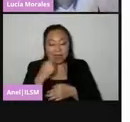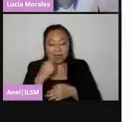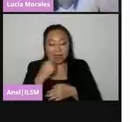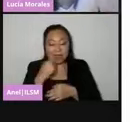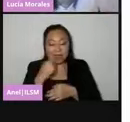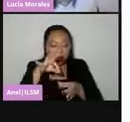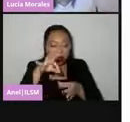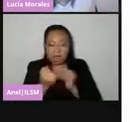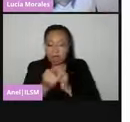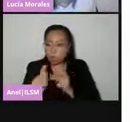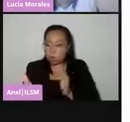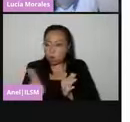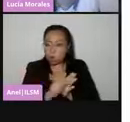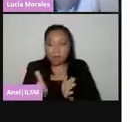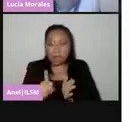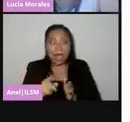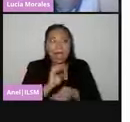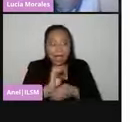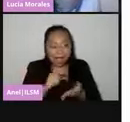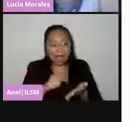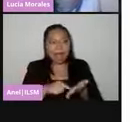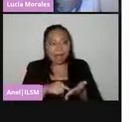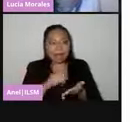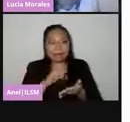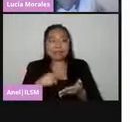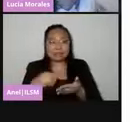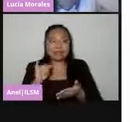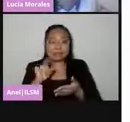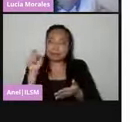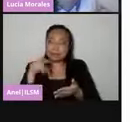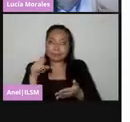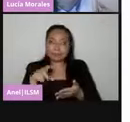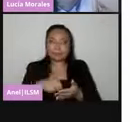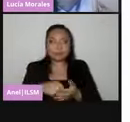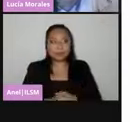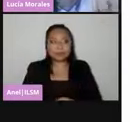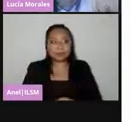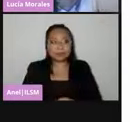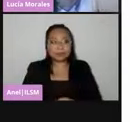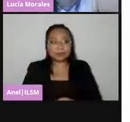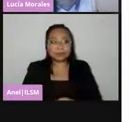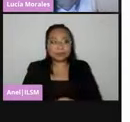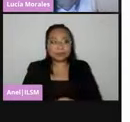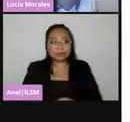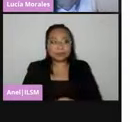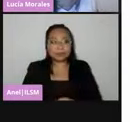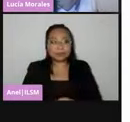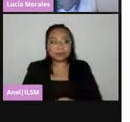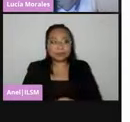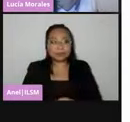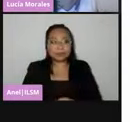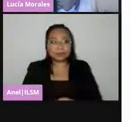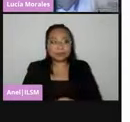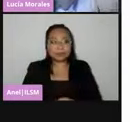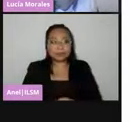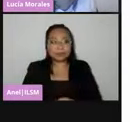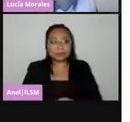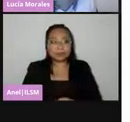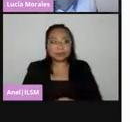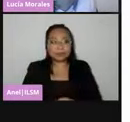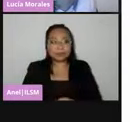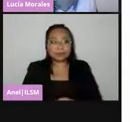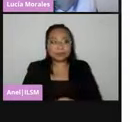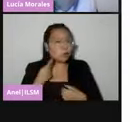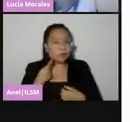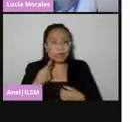coincidir con el número de la casilla en donde serán funcionarios o funcionarios. Tener un modo honesto de vida, no tener cargo de dirección partidista, tener